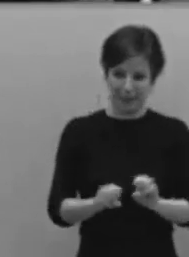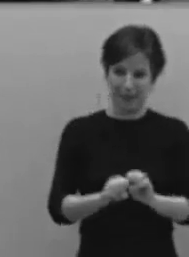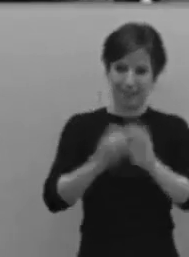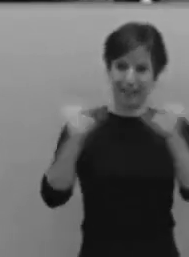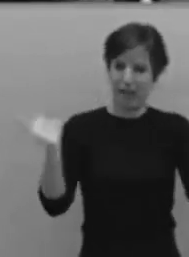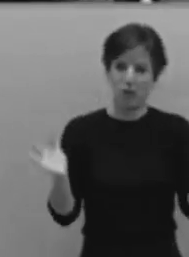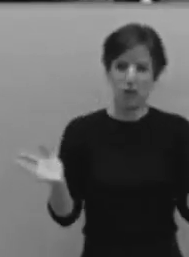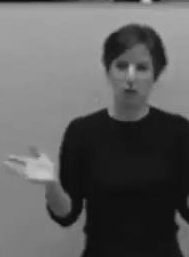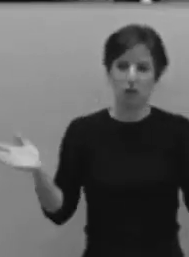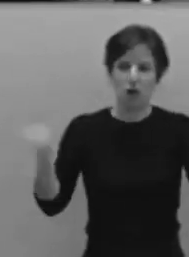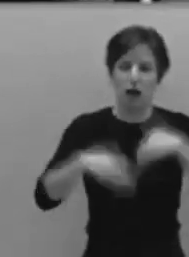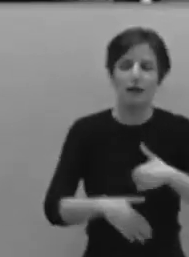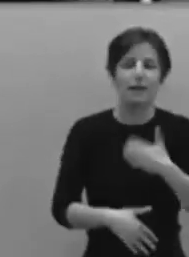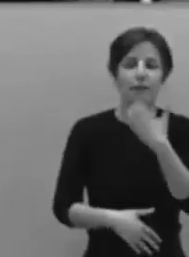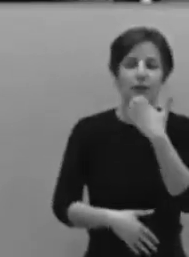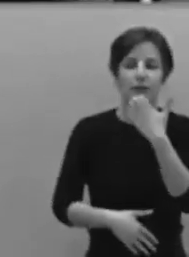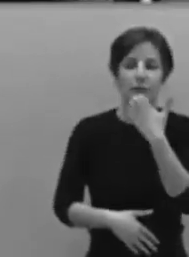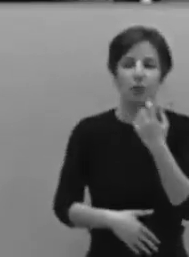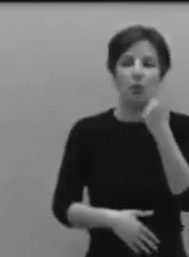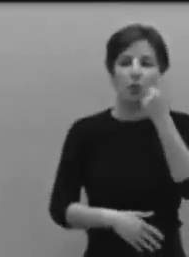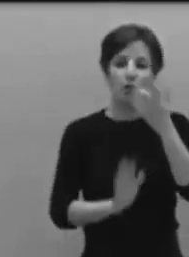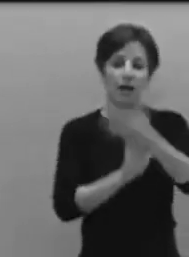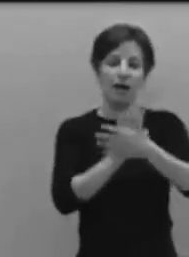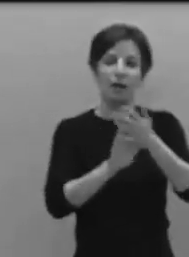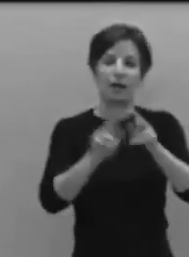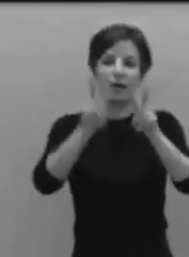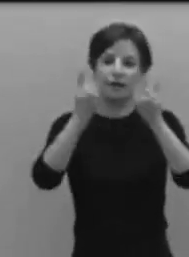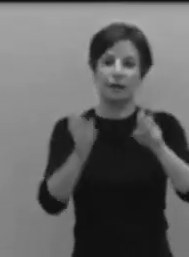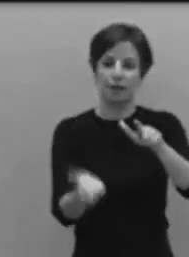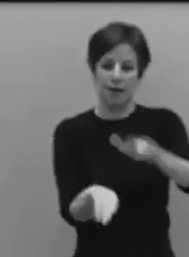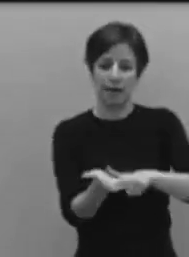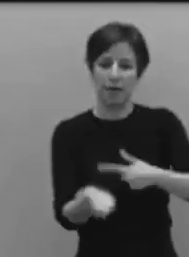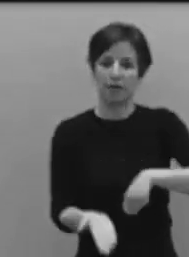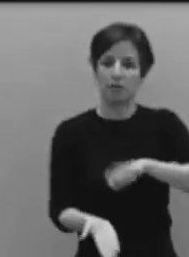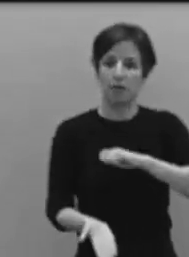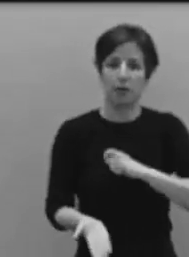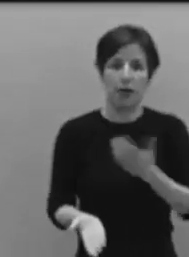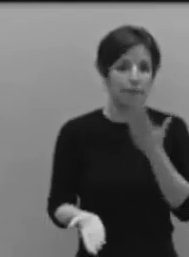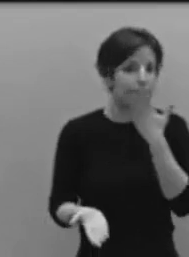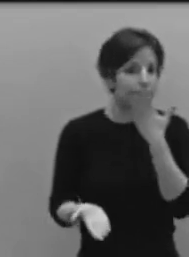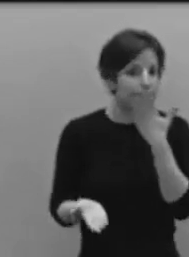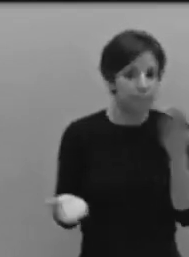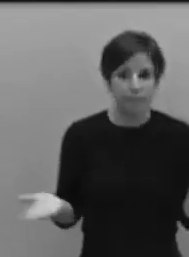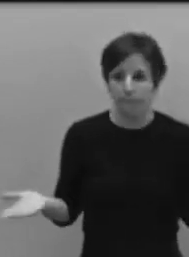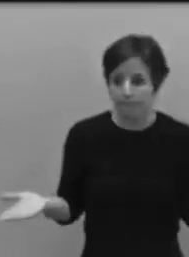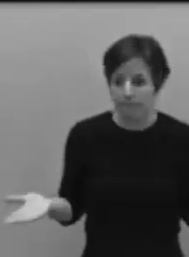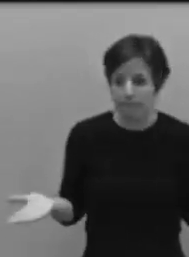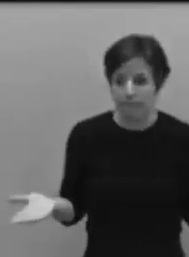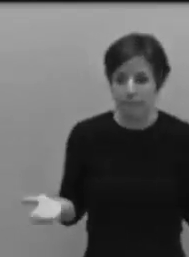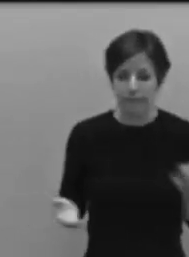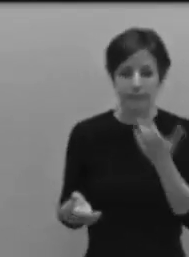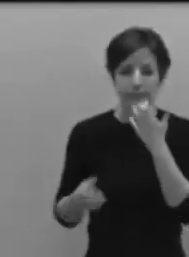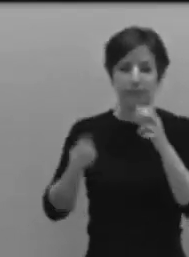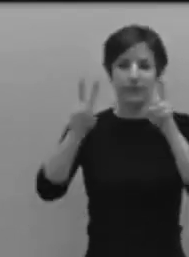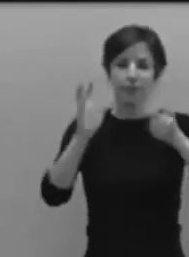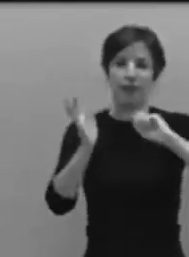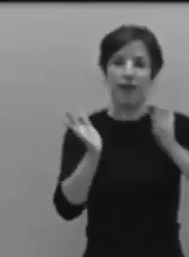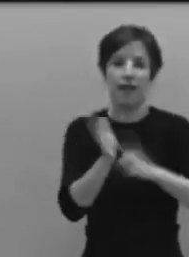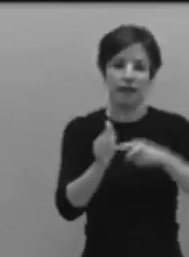lengua española. No ha habido referencias a la ley electoral que sobredimensiona a